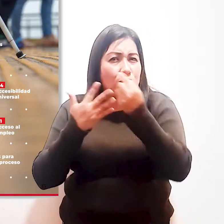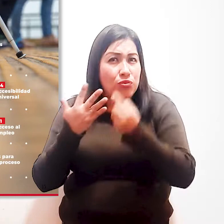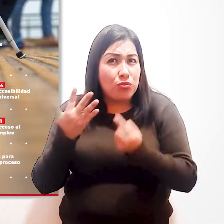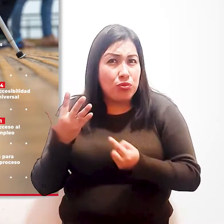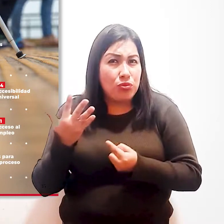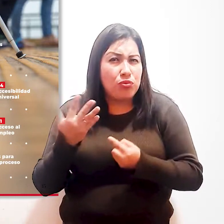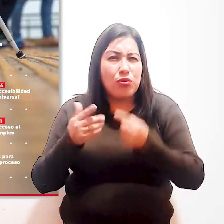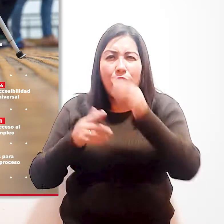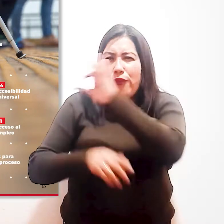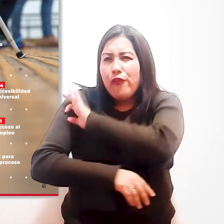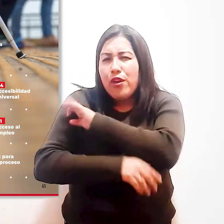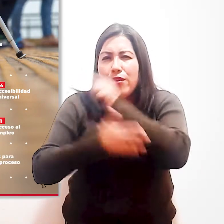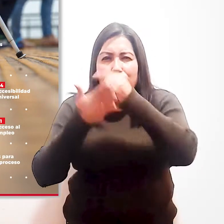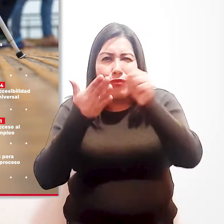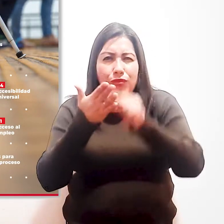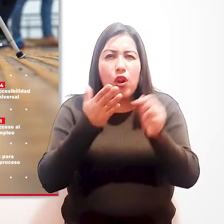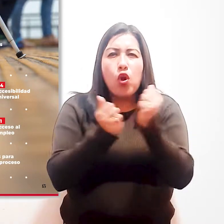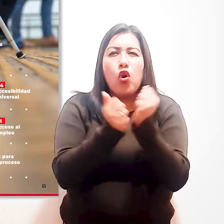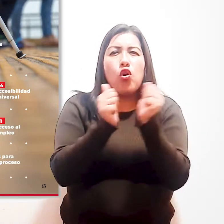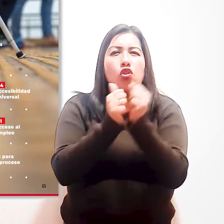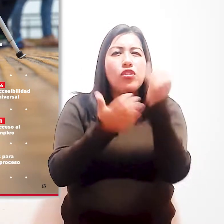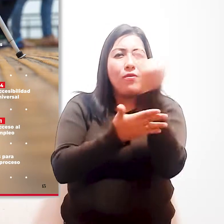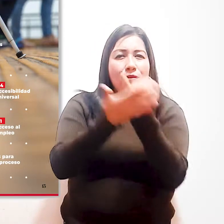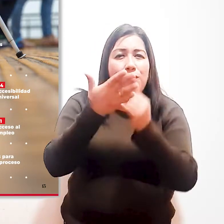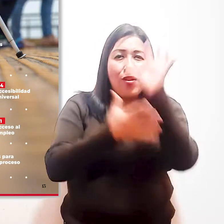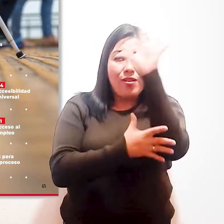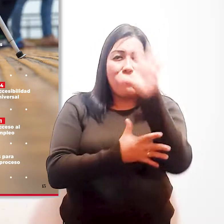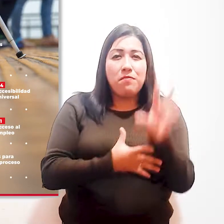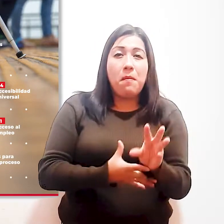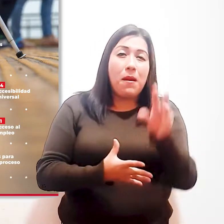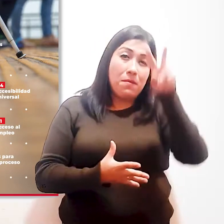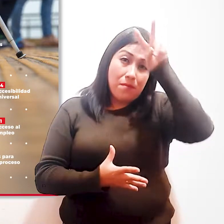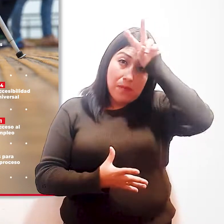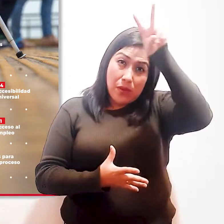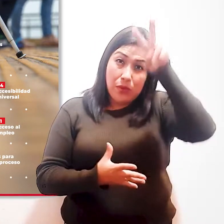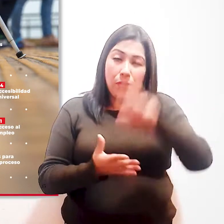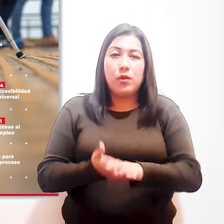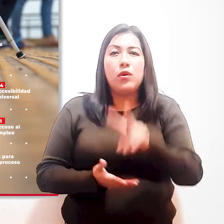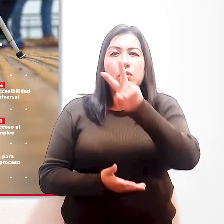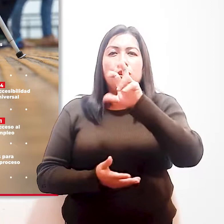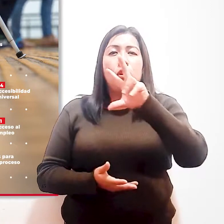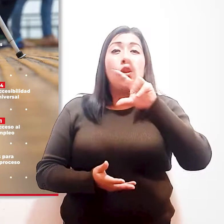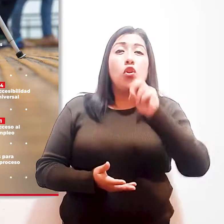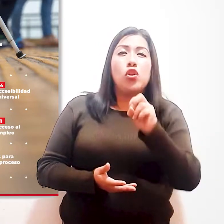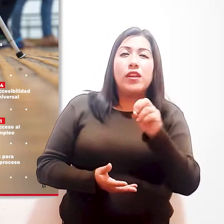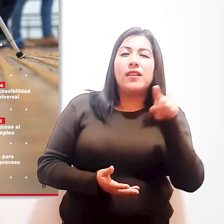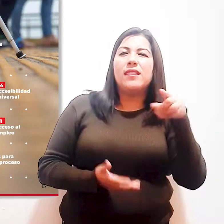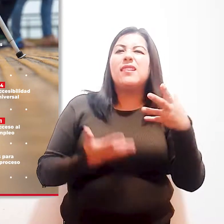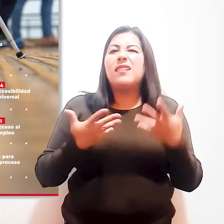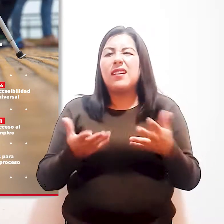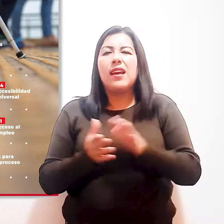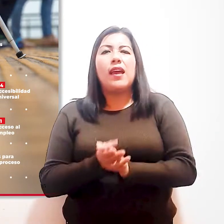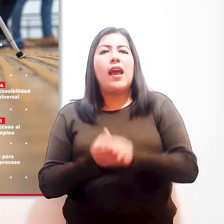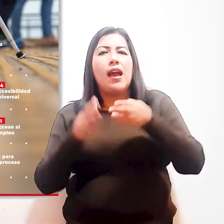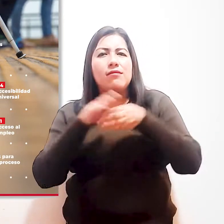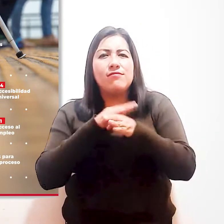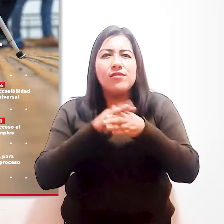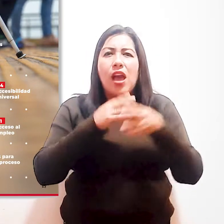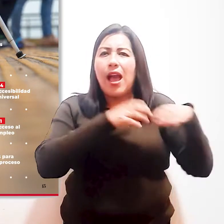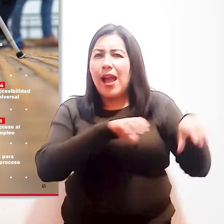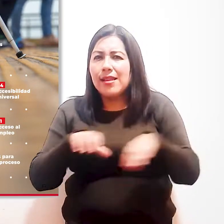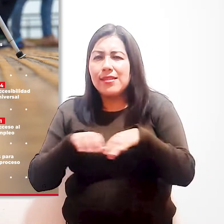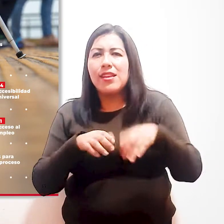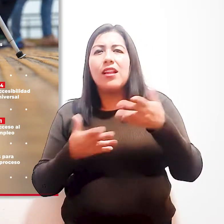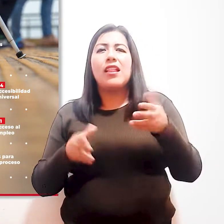con un ícono del mapa del Perú, también que ha realizado 230 acciones en accesibilidad a la educación